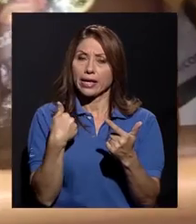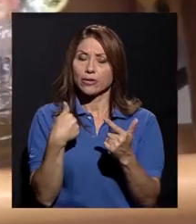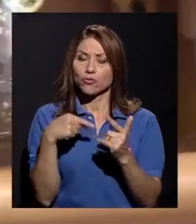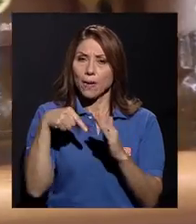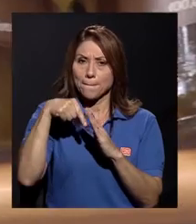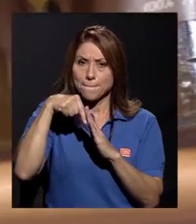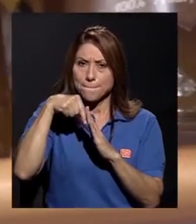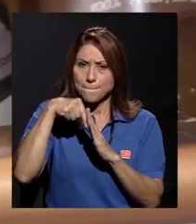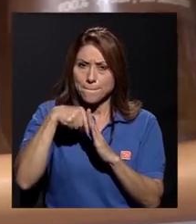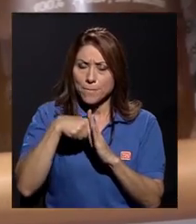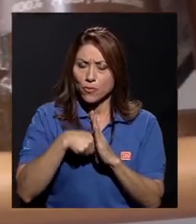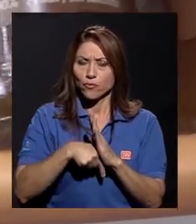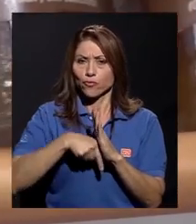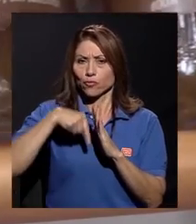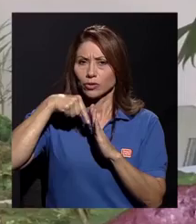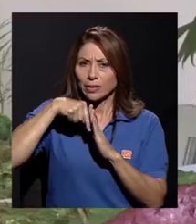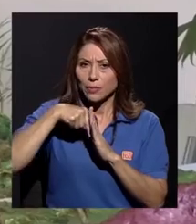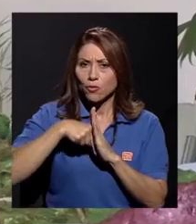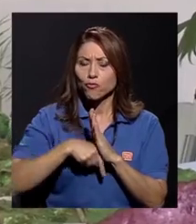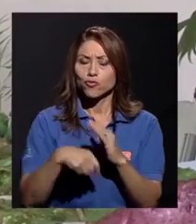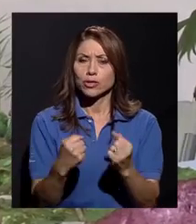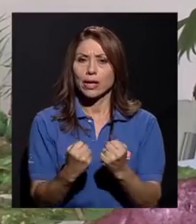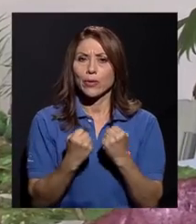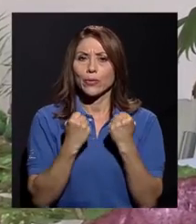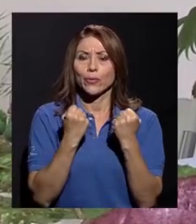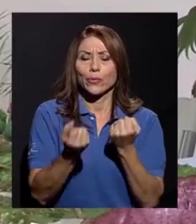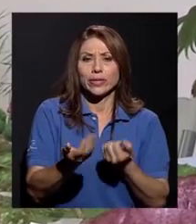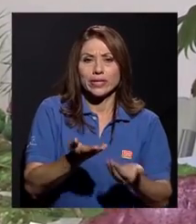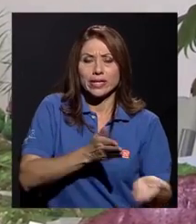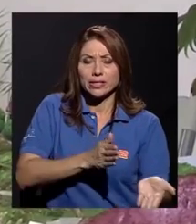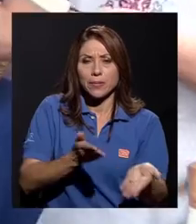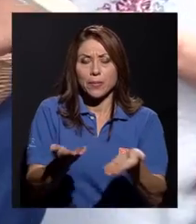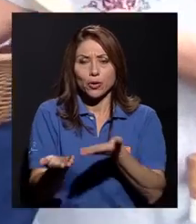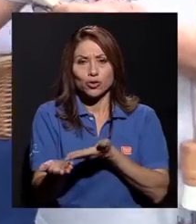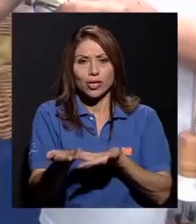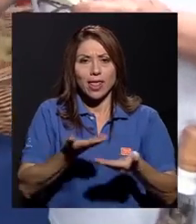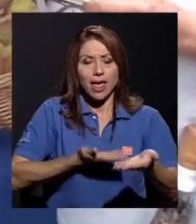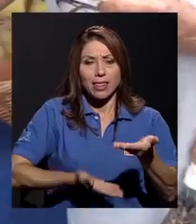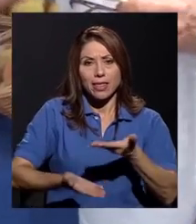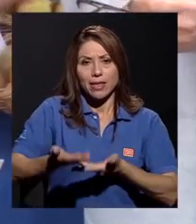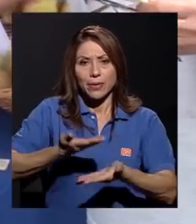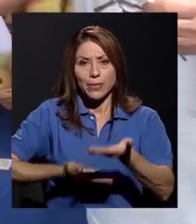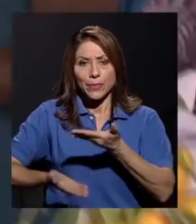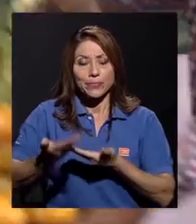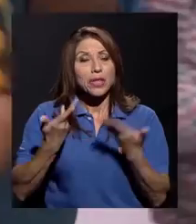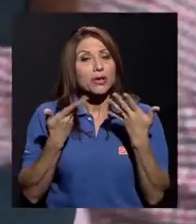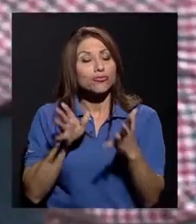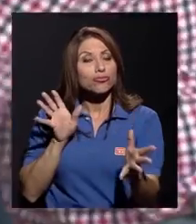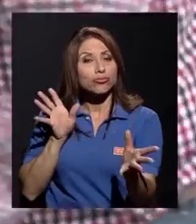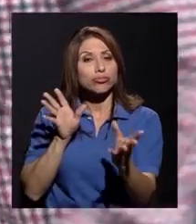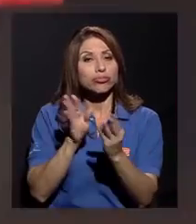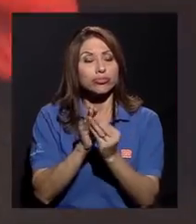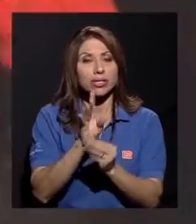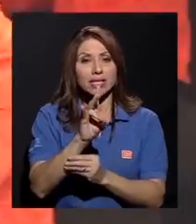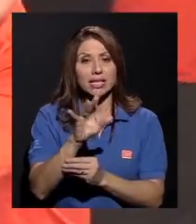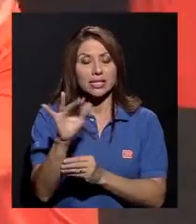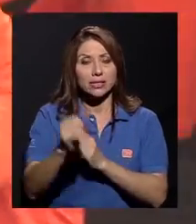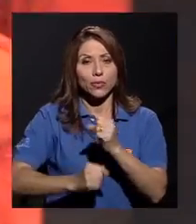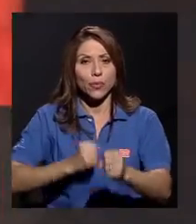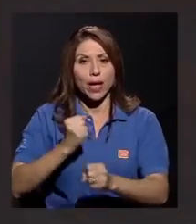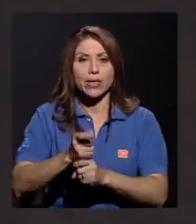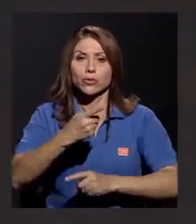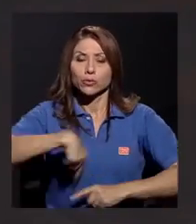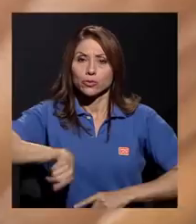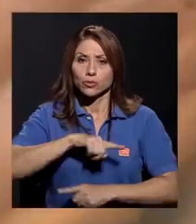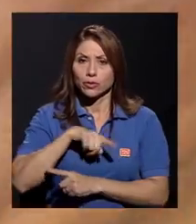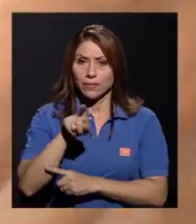una profunda y muy sólida reciprocidad. Al cumplir 75 años, debemos